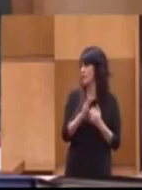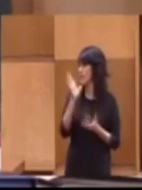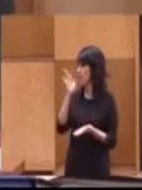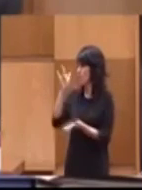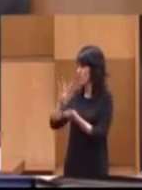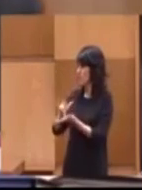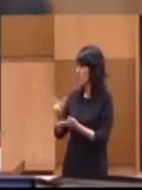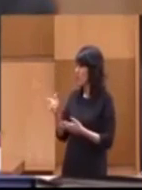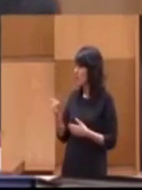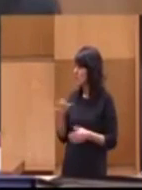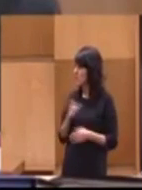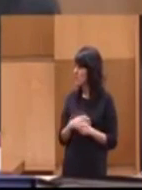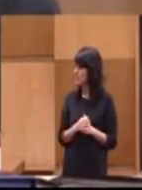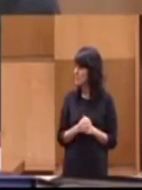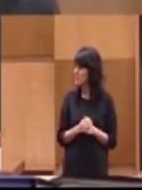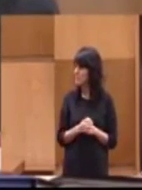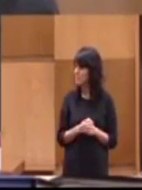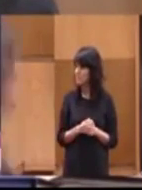Ciudadanos.